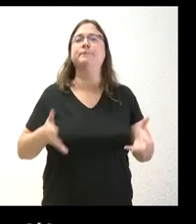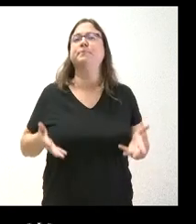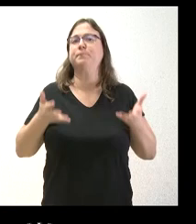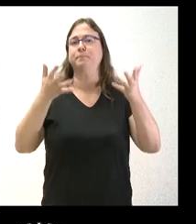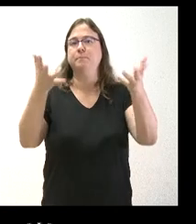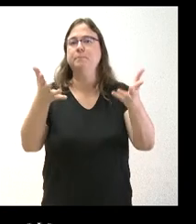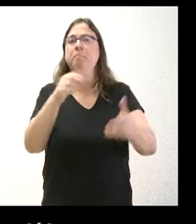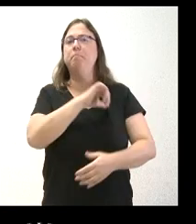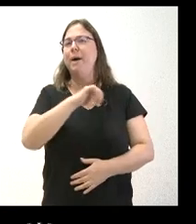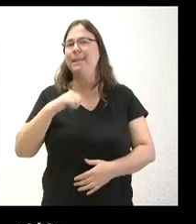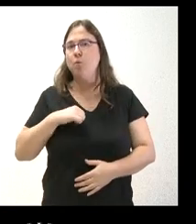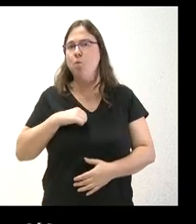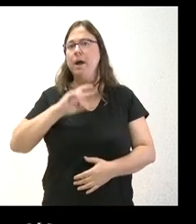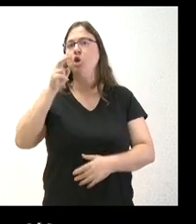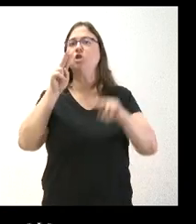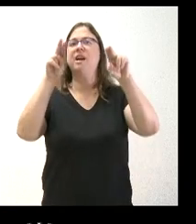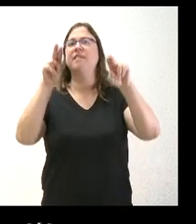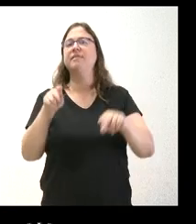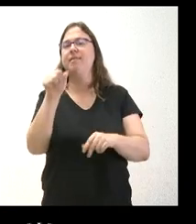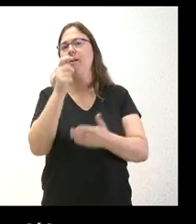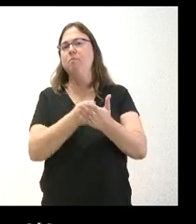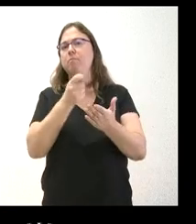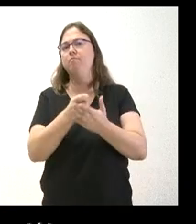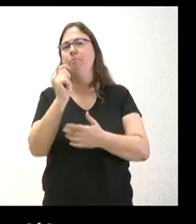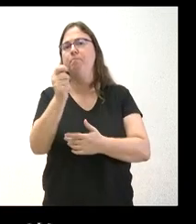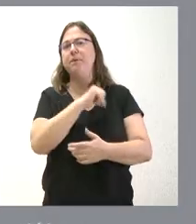de particulares, de otras residencias privadas.